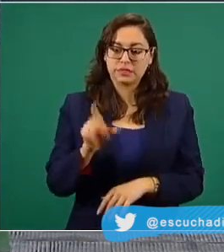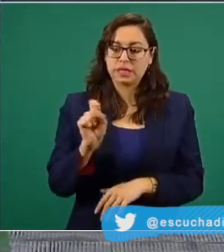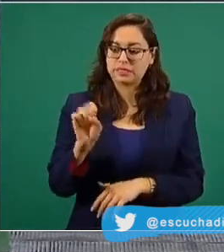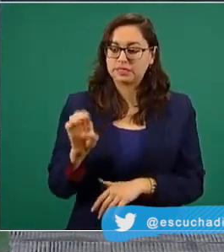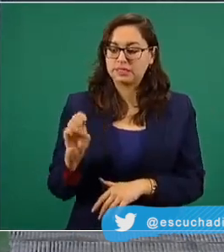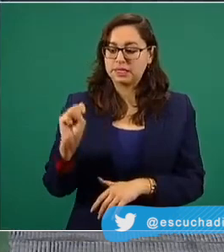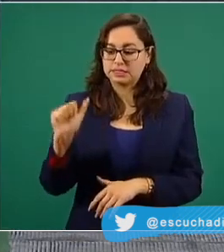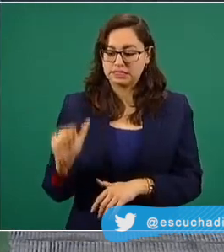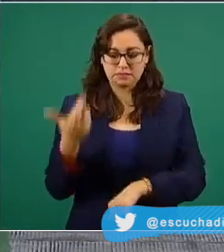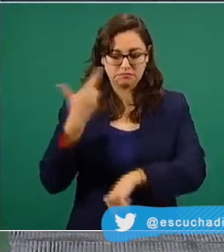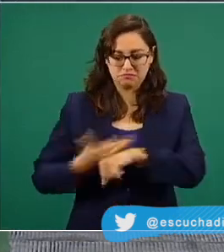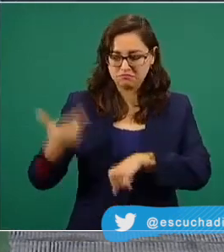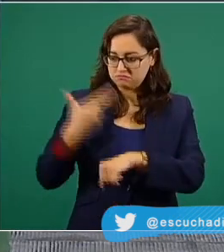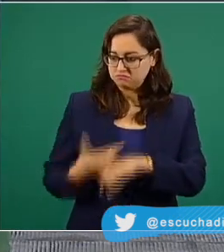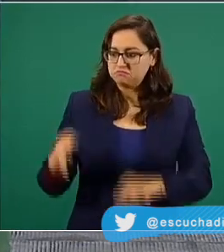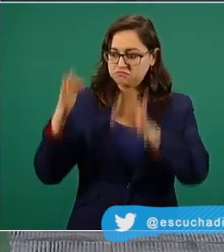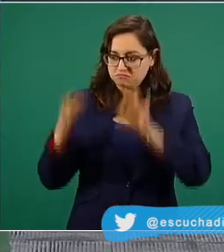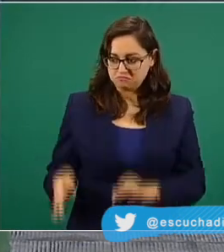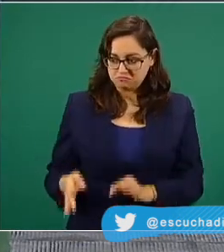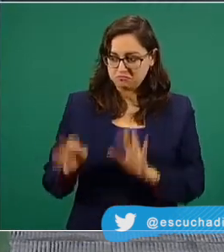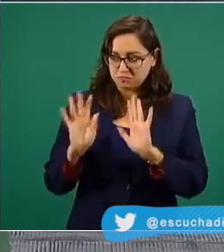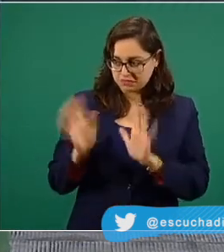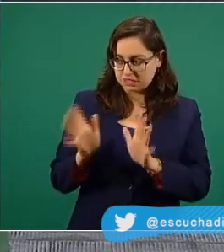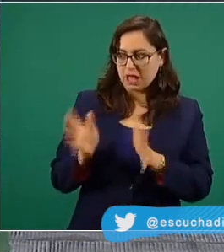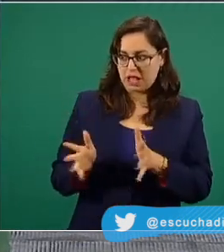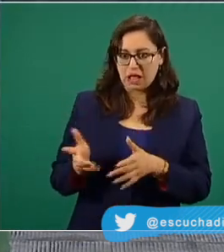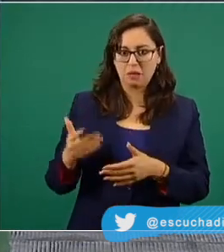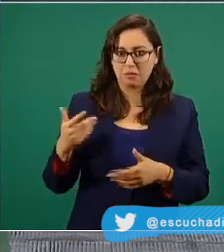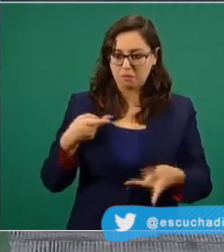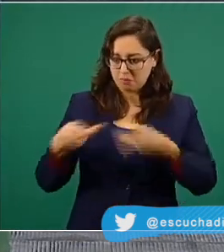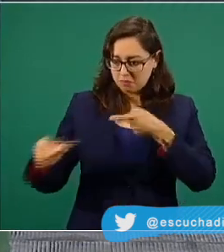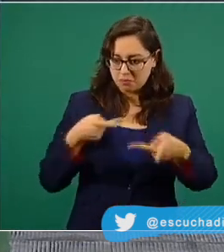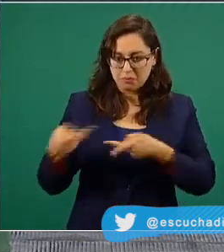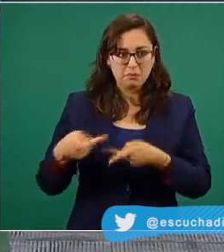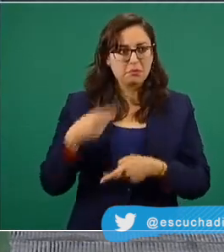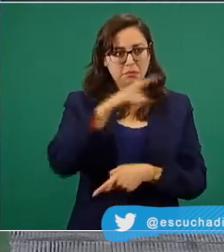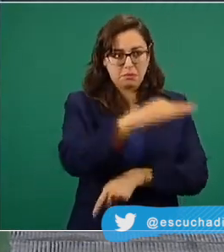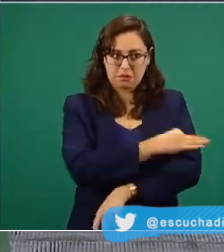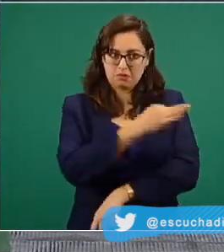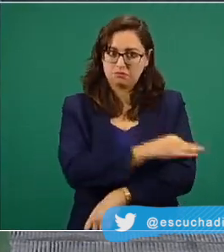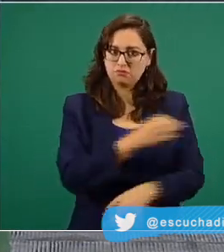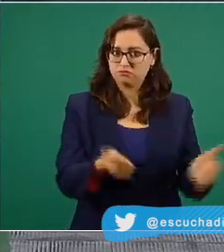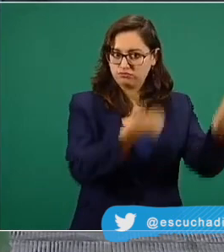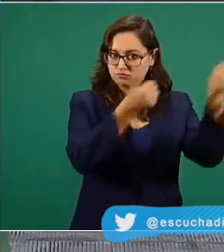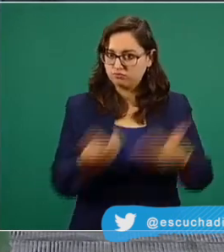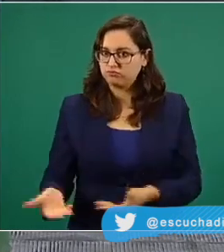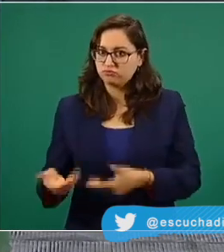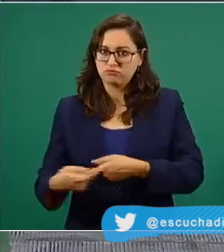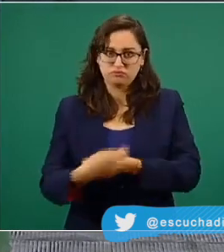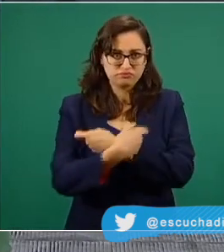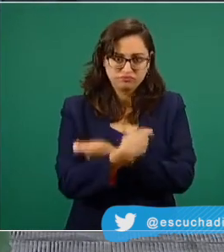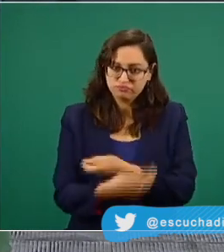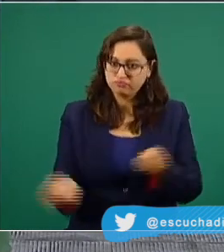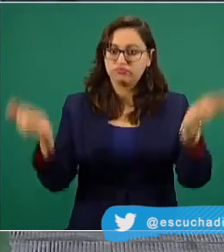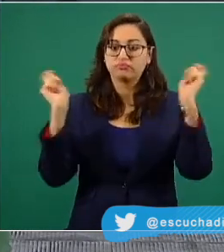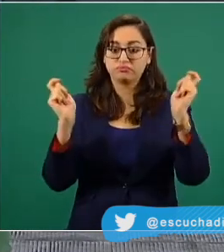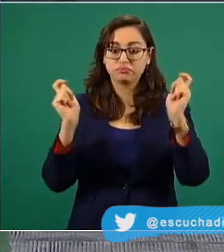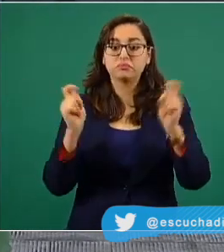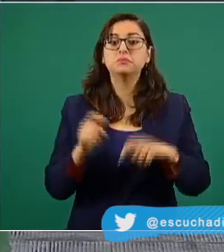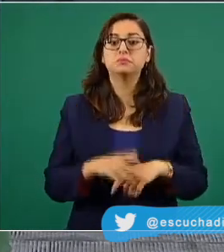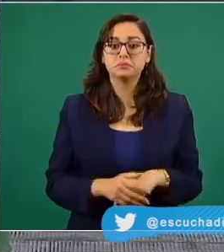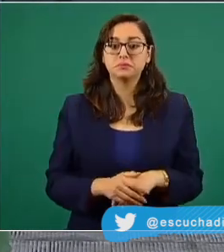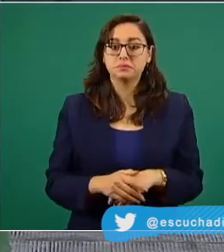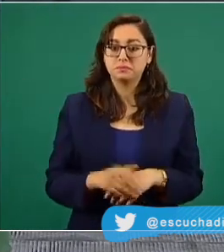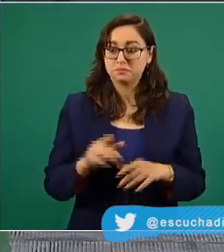listo para manejar esos volúmenes de vacunas que colocan a México entre los primeros del mundo en su plan de